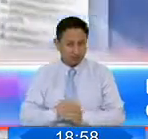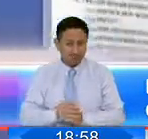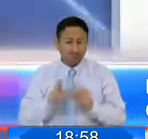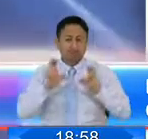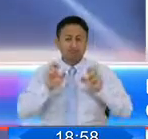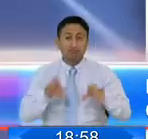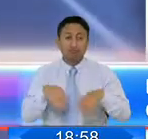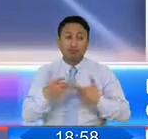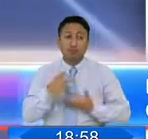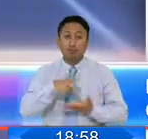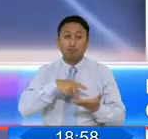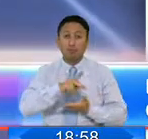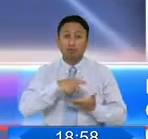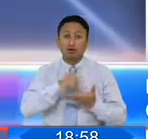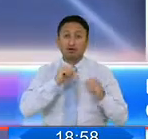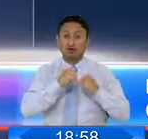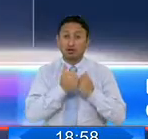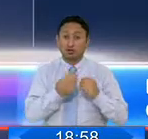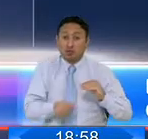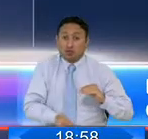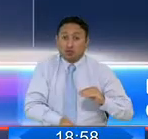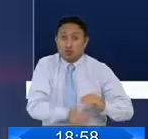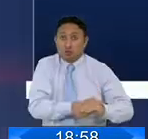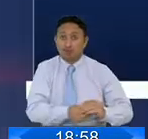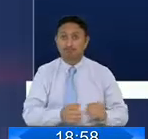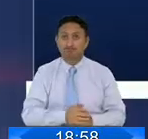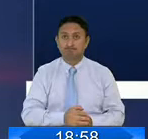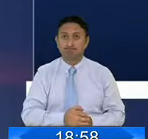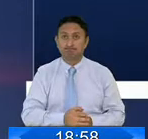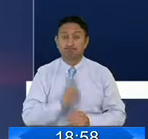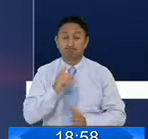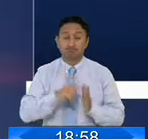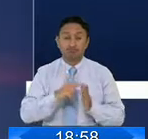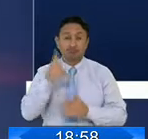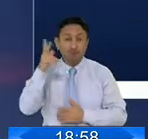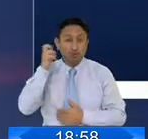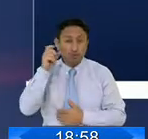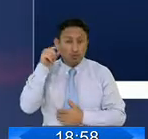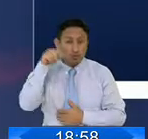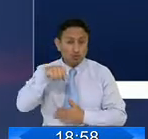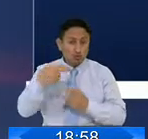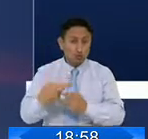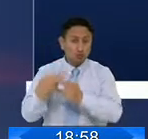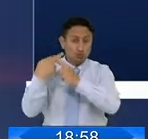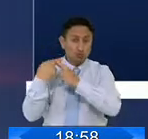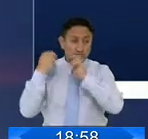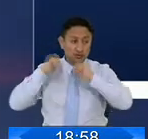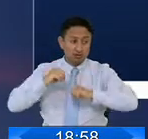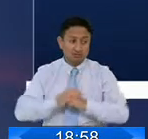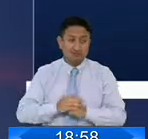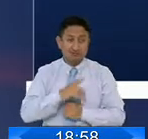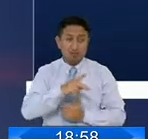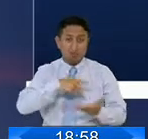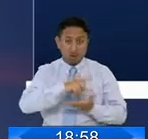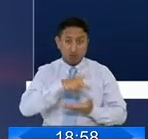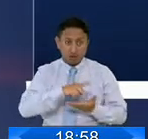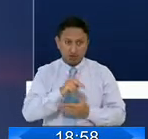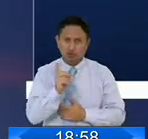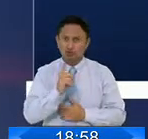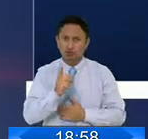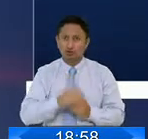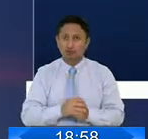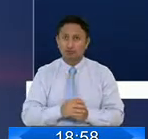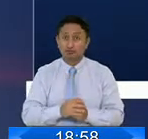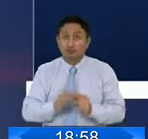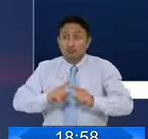tratos y pagos a legisladores. Escúchame, yo no creo que tú debas asumir la responsabilidad de cubrir esos montos. Es que en